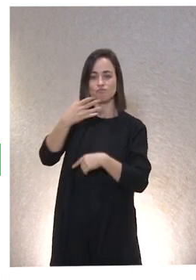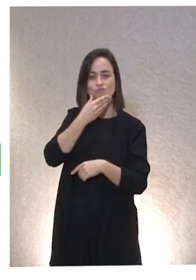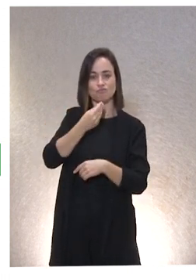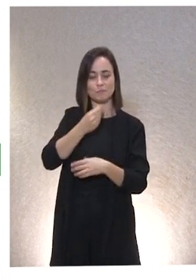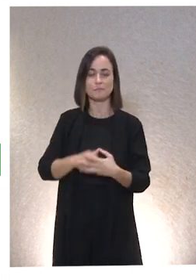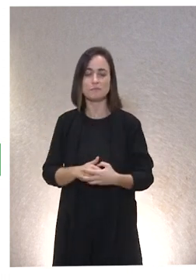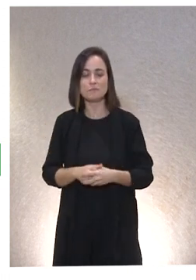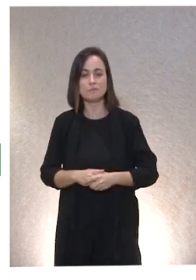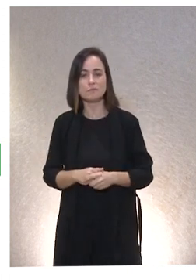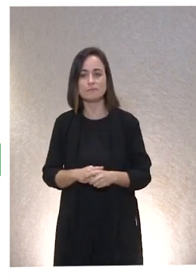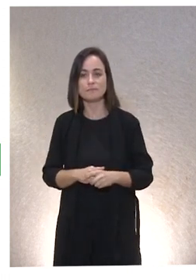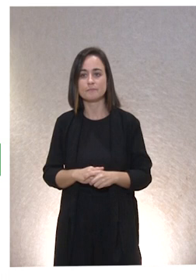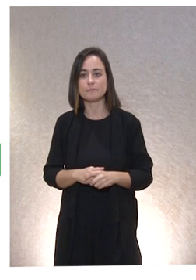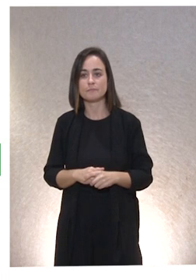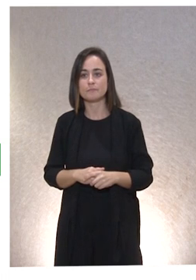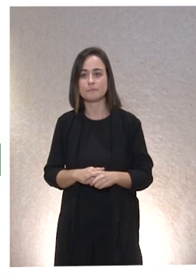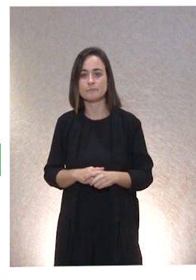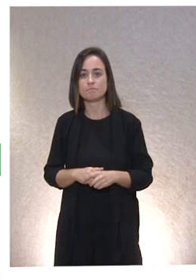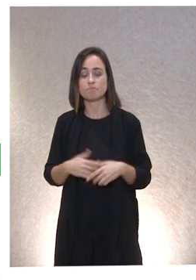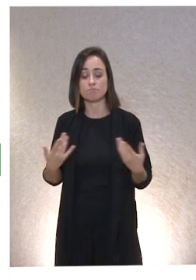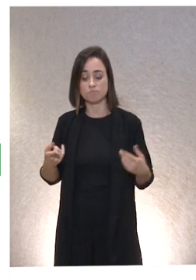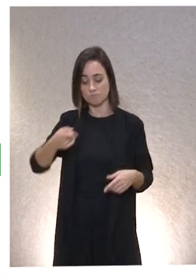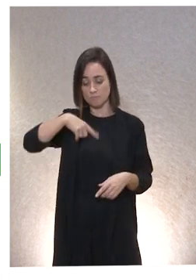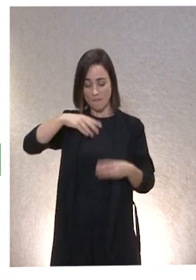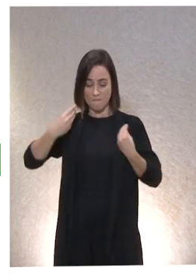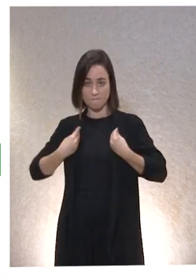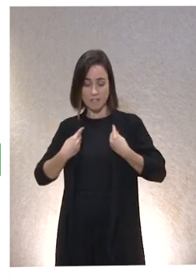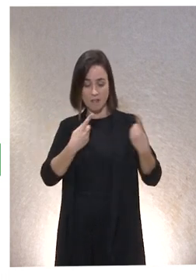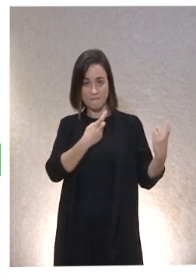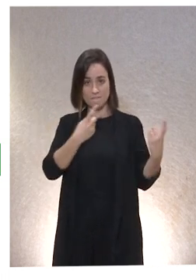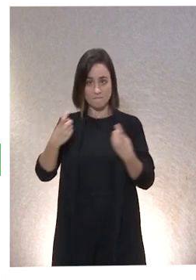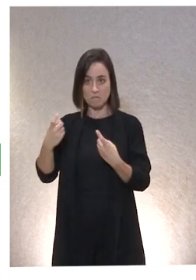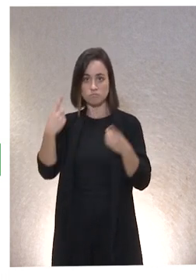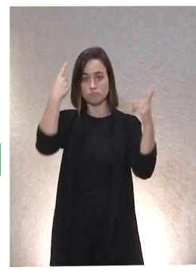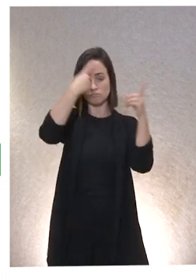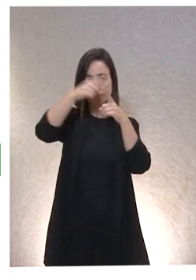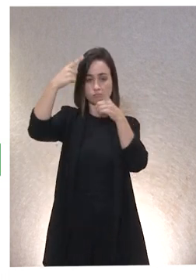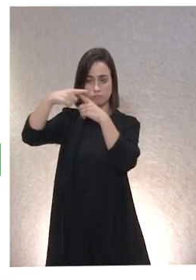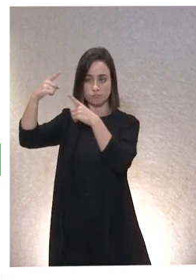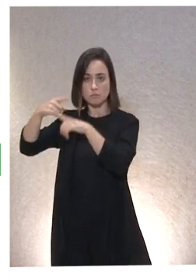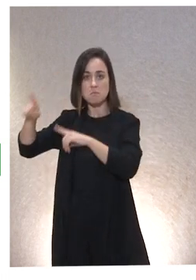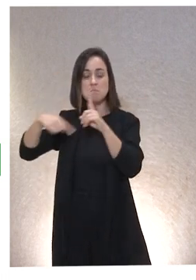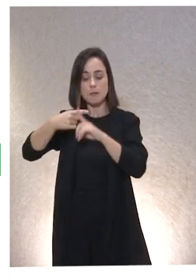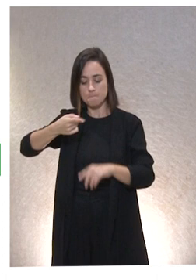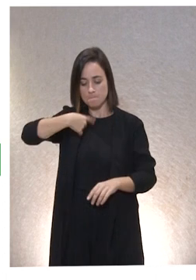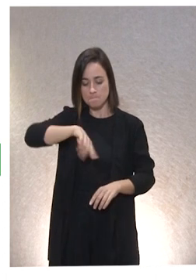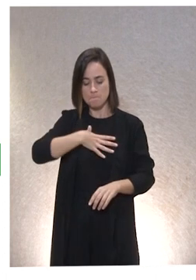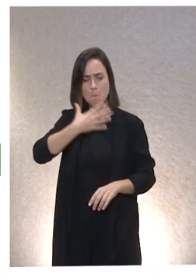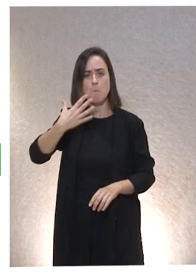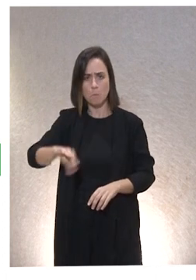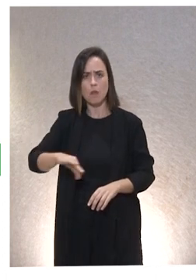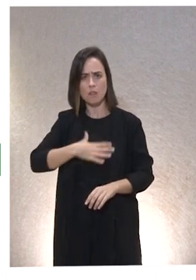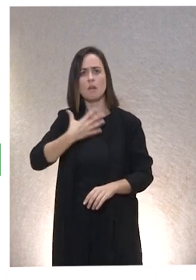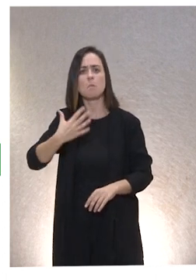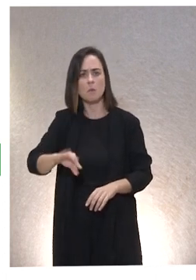Entonces, tenemos necesidades vitales que tenemos, somos vulnerables y somos capaces. Somos